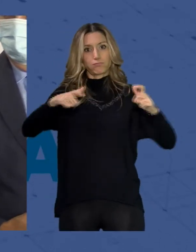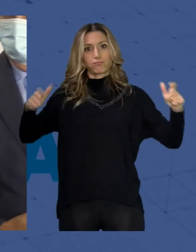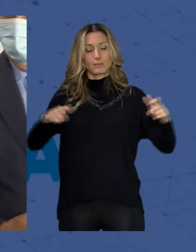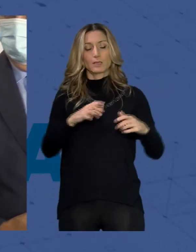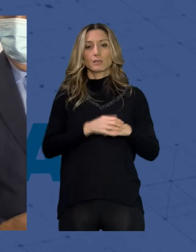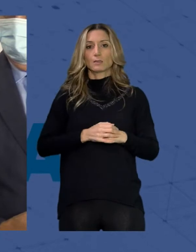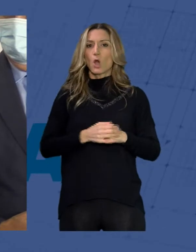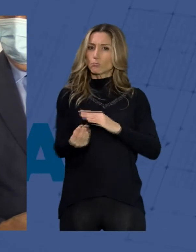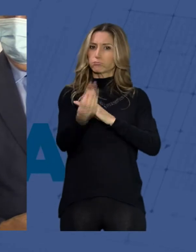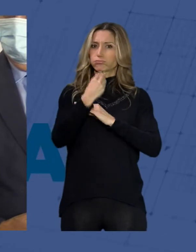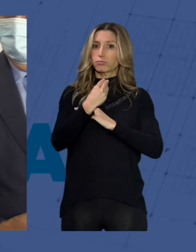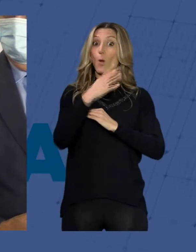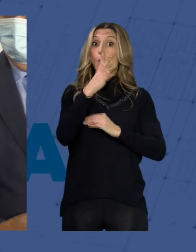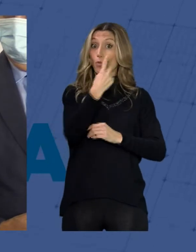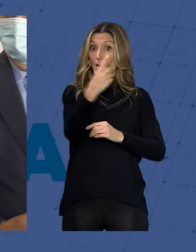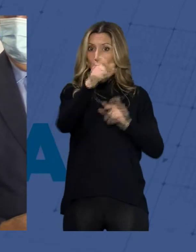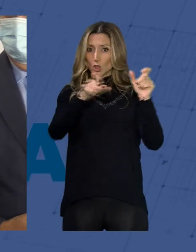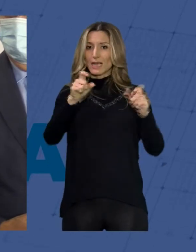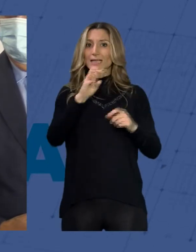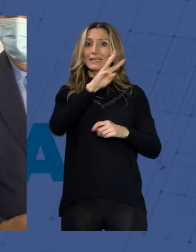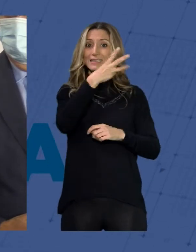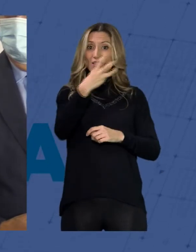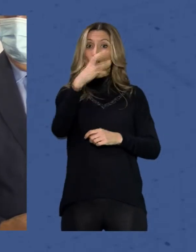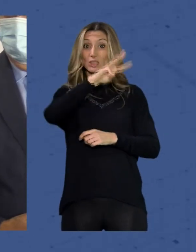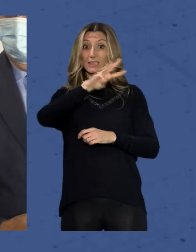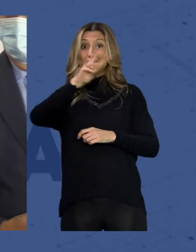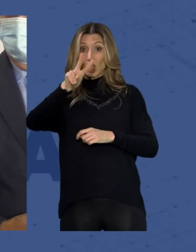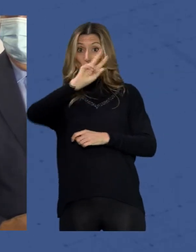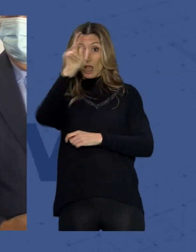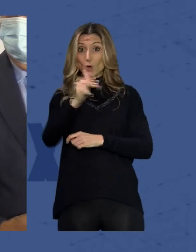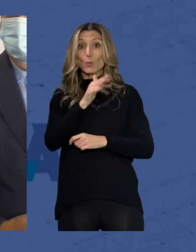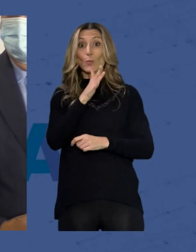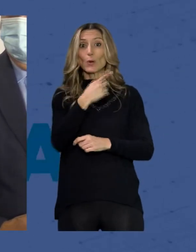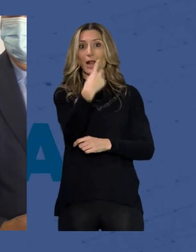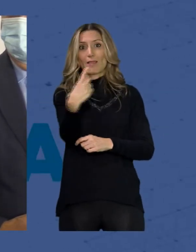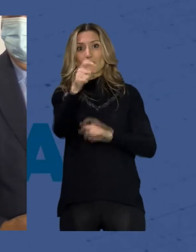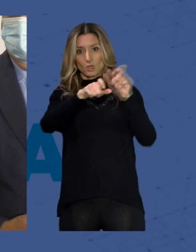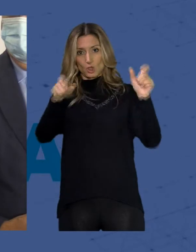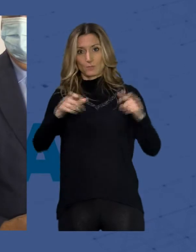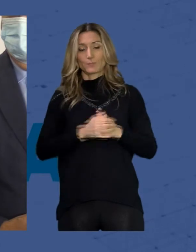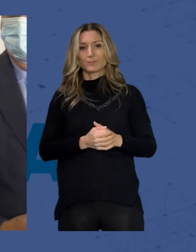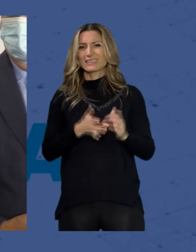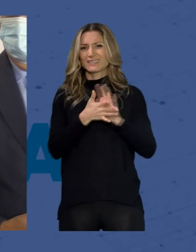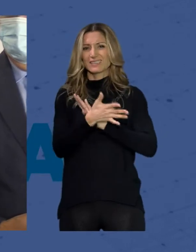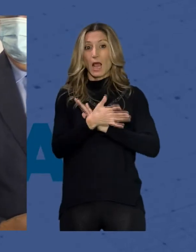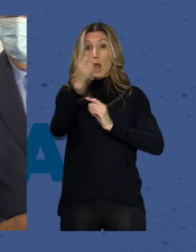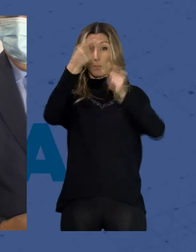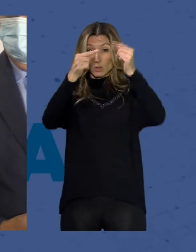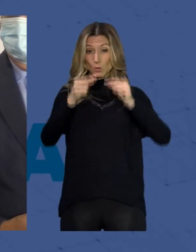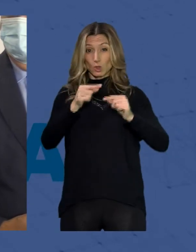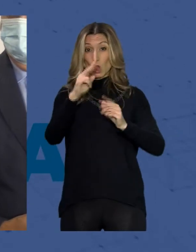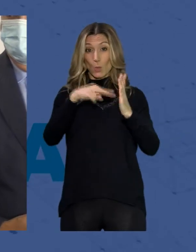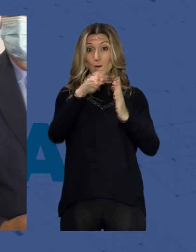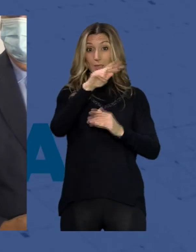inversión por habitante de 332 euros por habitante lo que significa que en el presupuesto 2021 eran